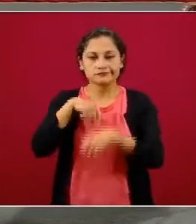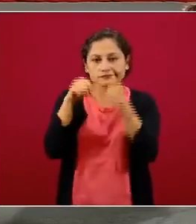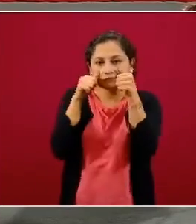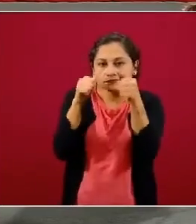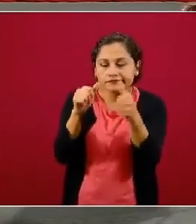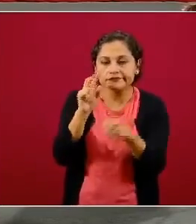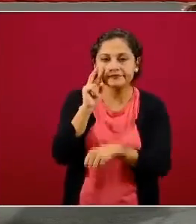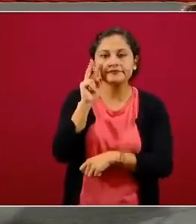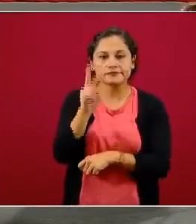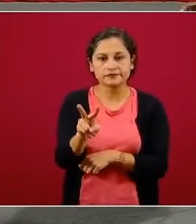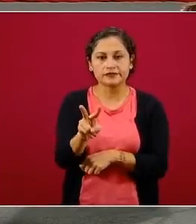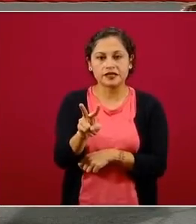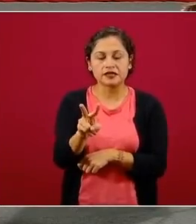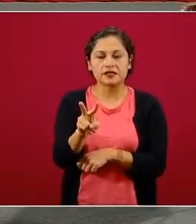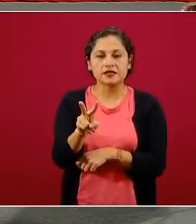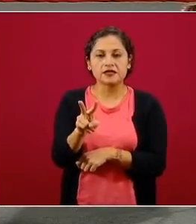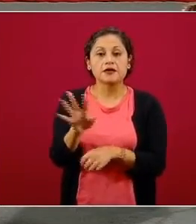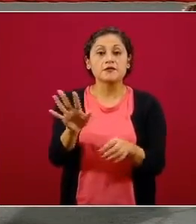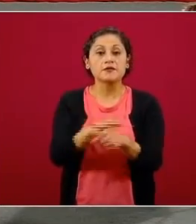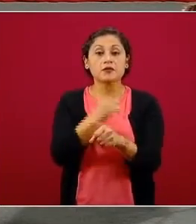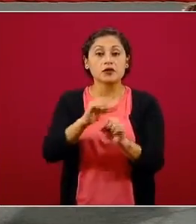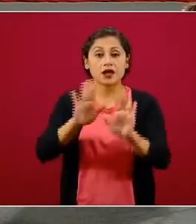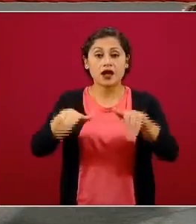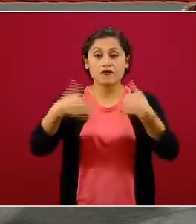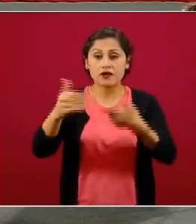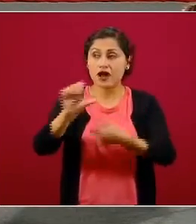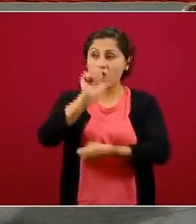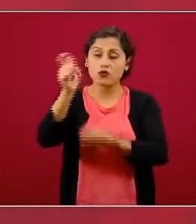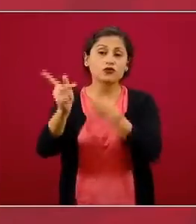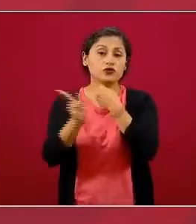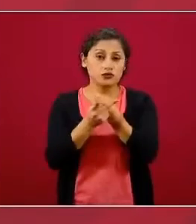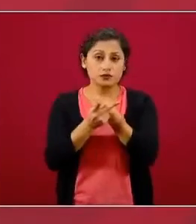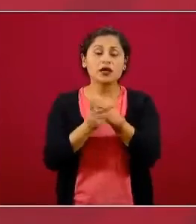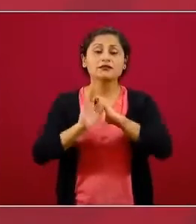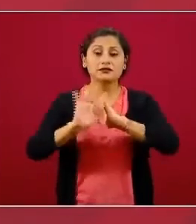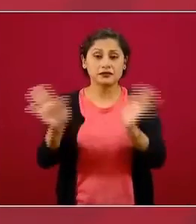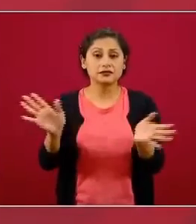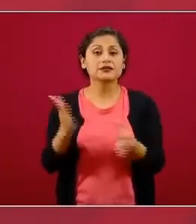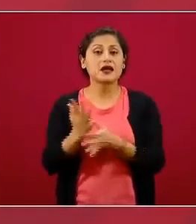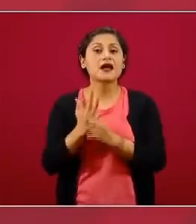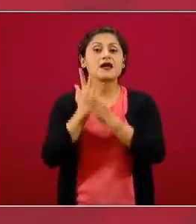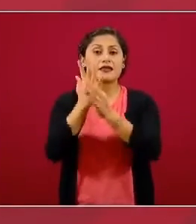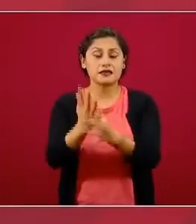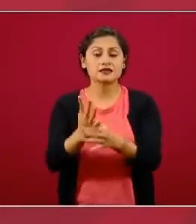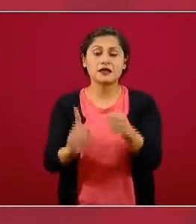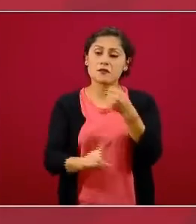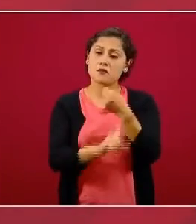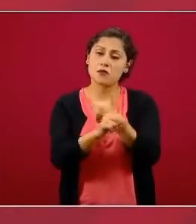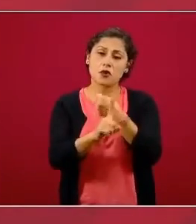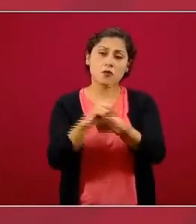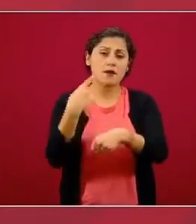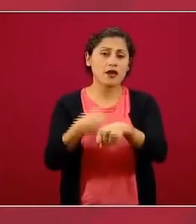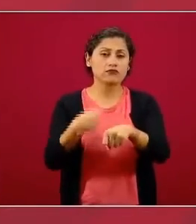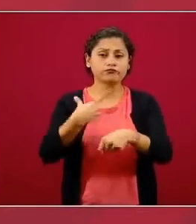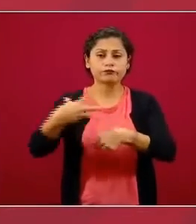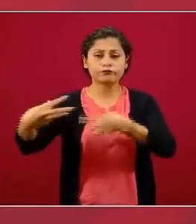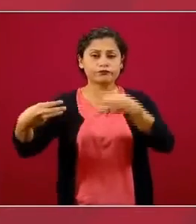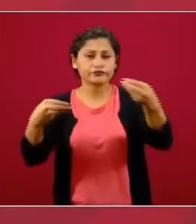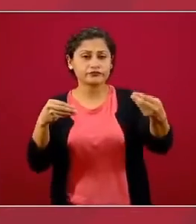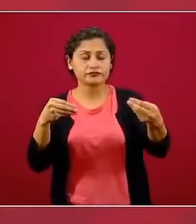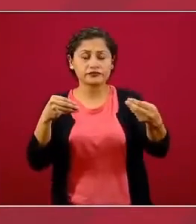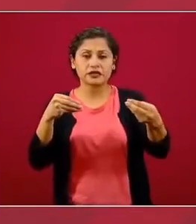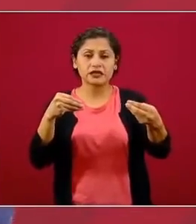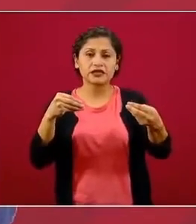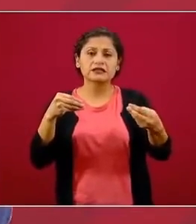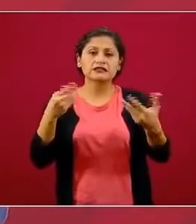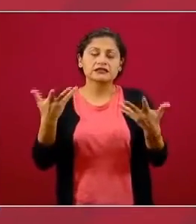mencionado en otros países, enfrentar un problema de salud de esta magnitud sólo se puede lograr cuando